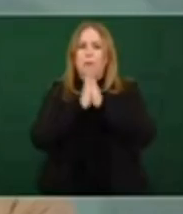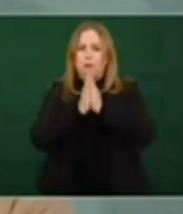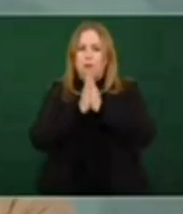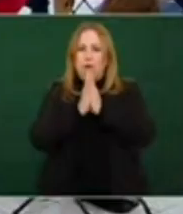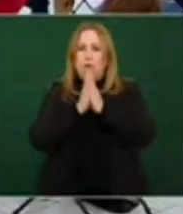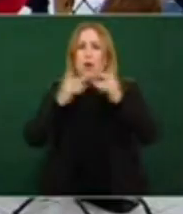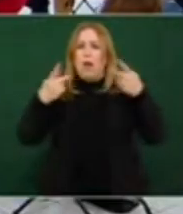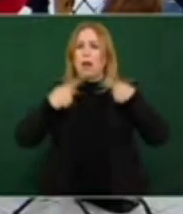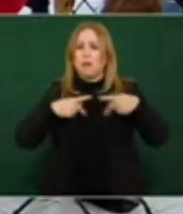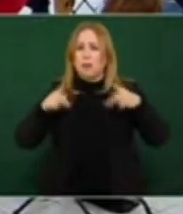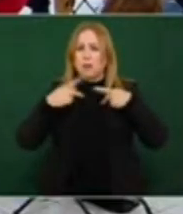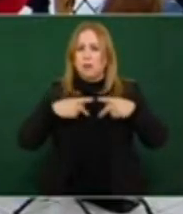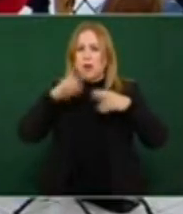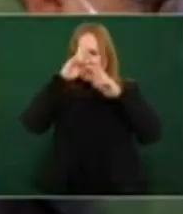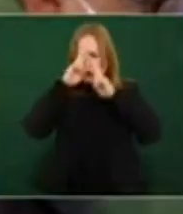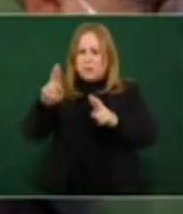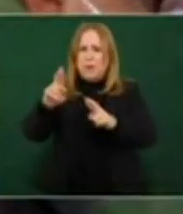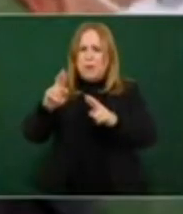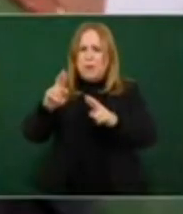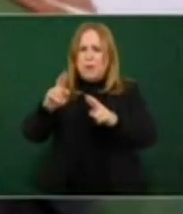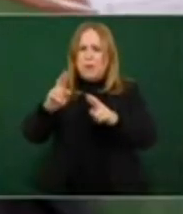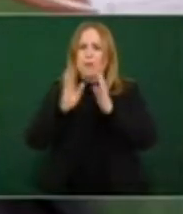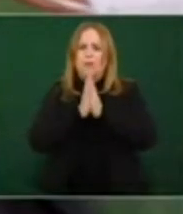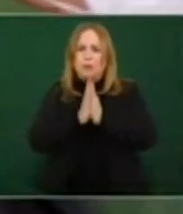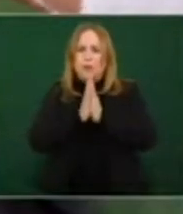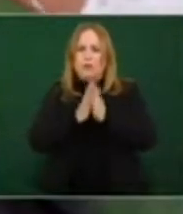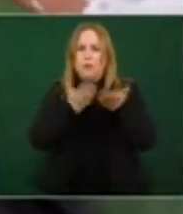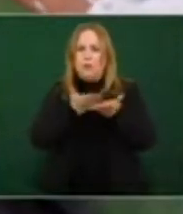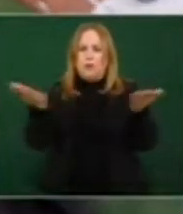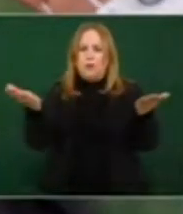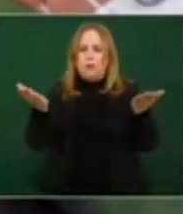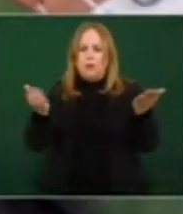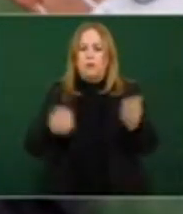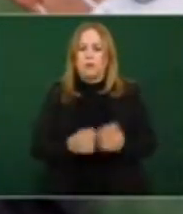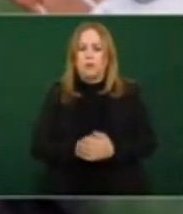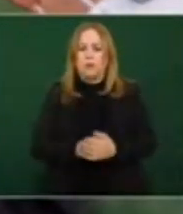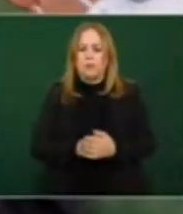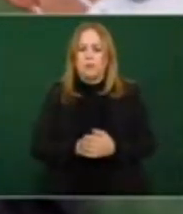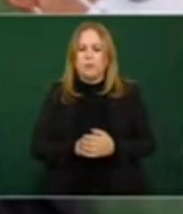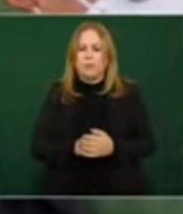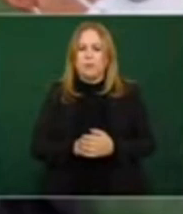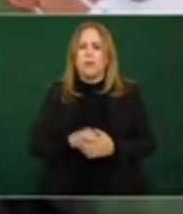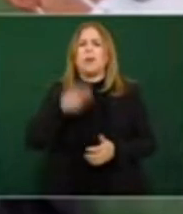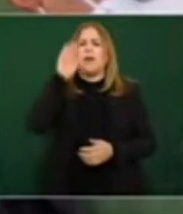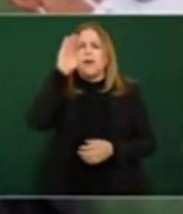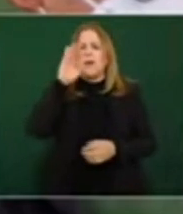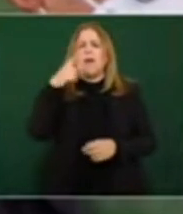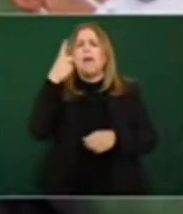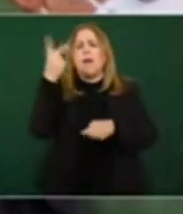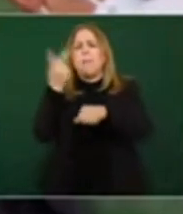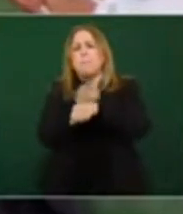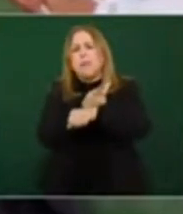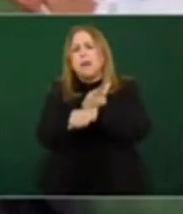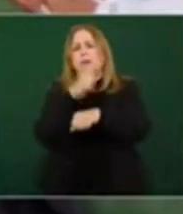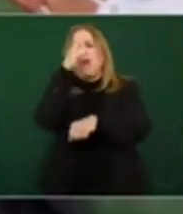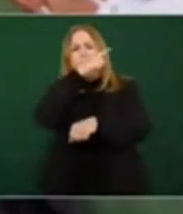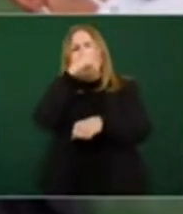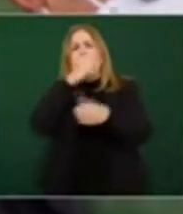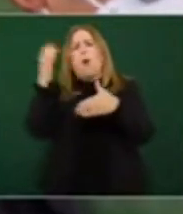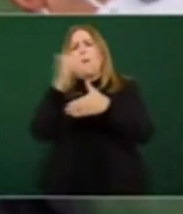civil. ¿Qué fue lo que pasó en el bar Viejo Oeste? ¿Qué información tienen? ¿Qué fue lo que pasó? ¿En dónde? En el bar Viejo Oeste, previo a